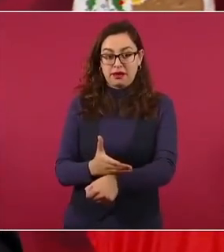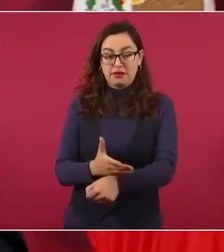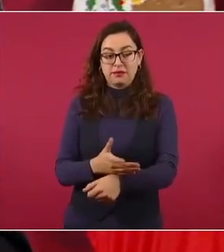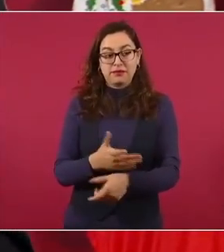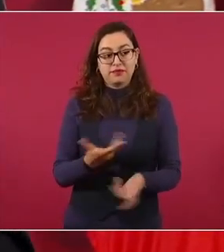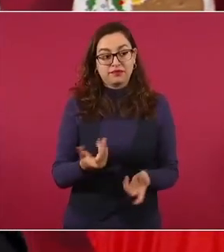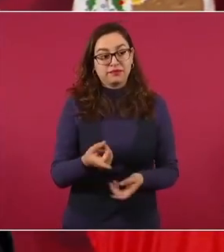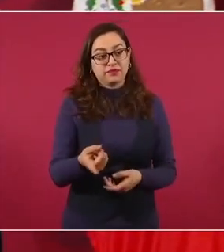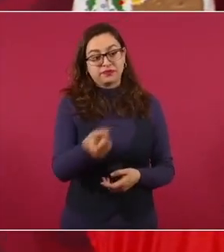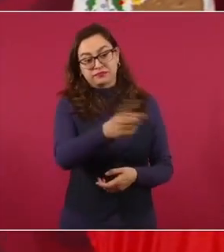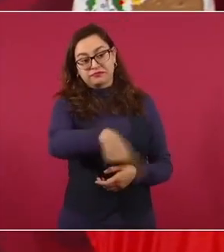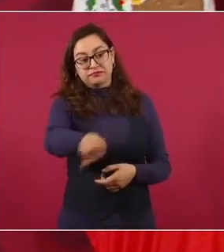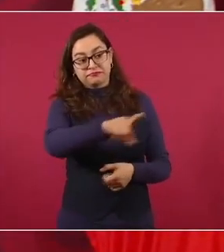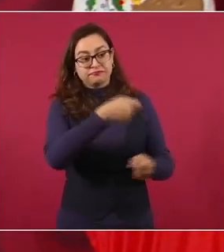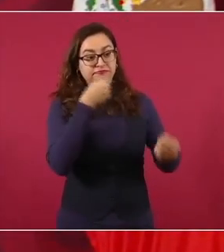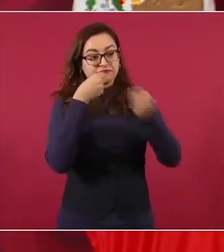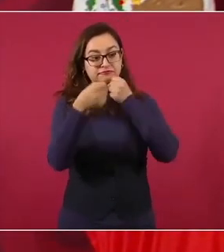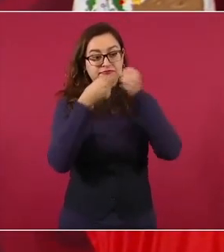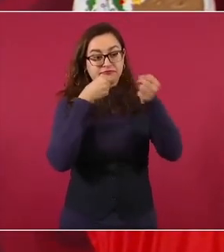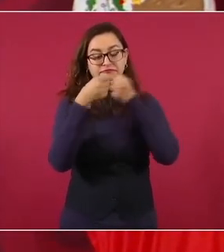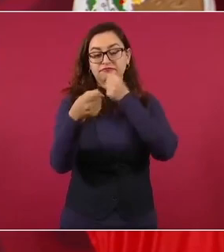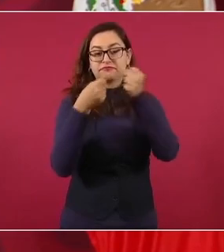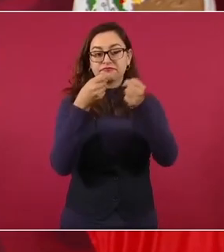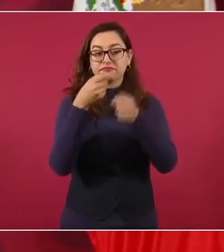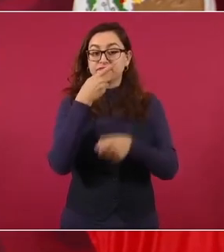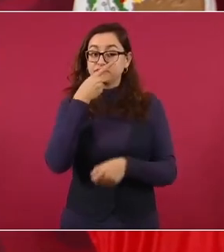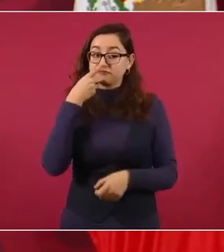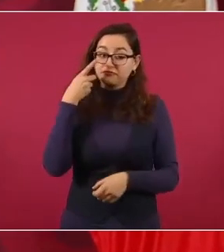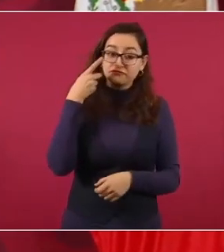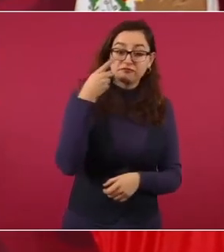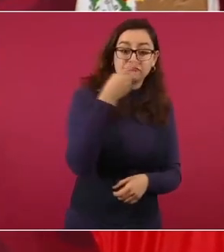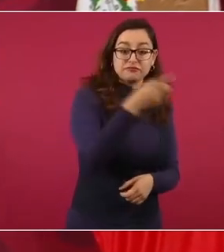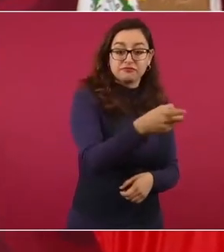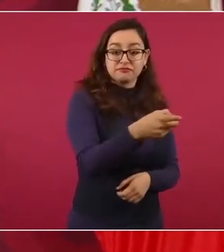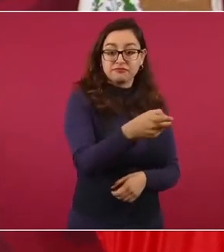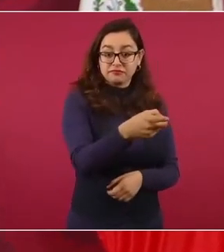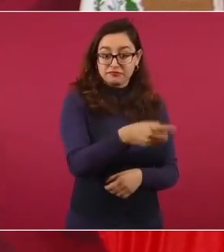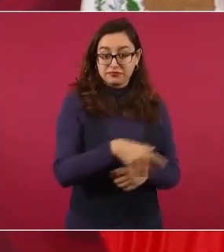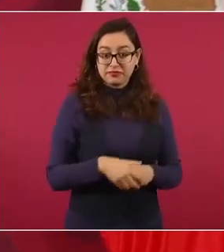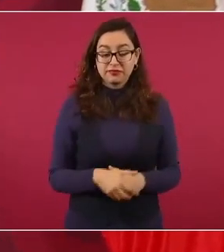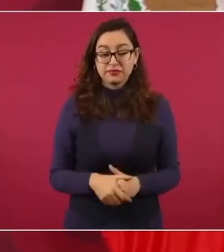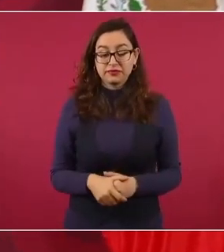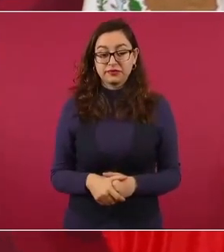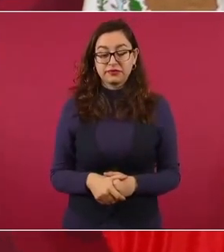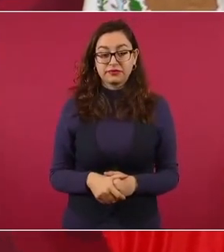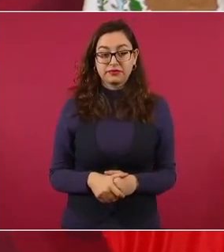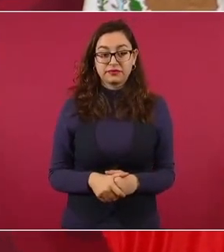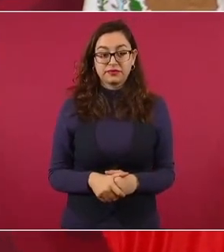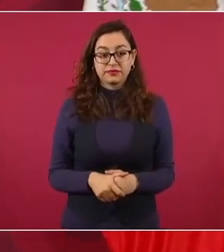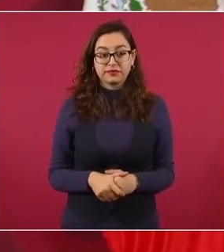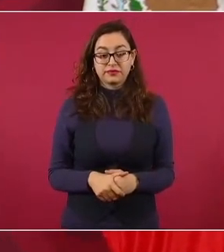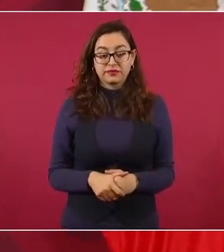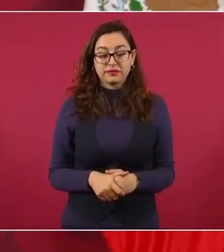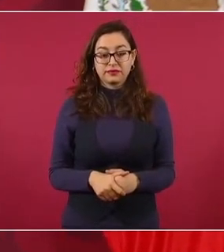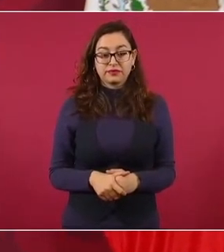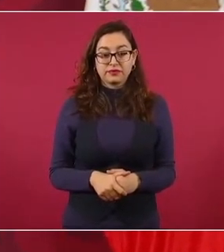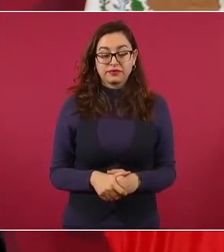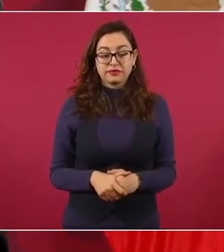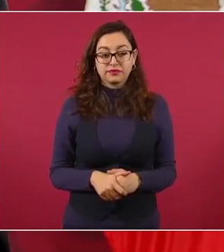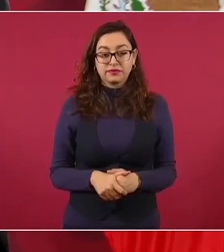periodistas de ese entonces. Entonces, les dijo,